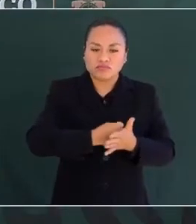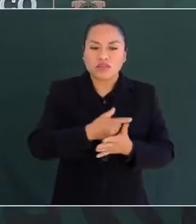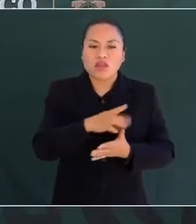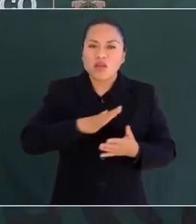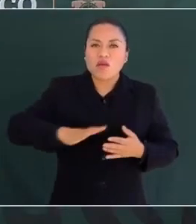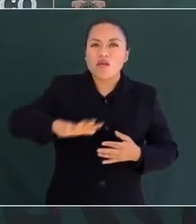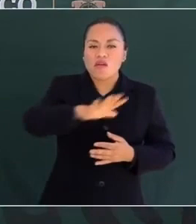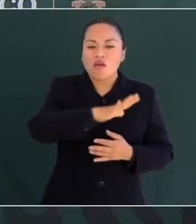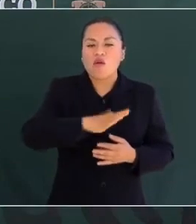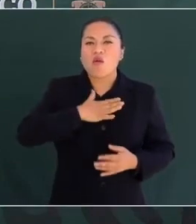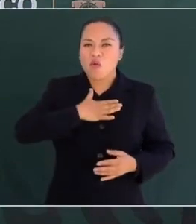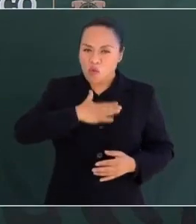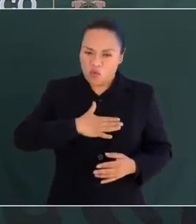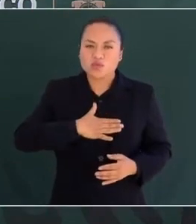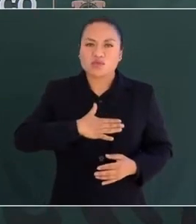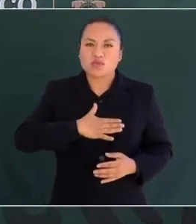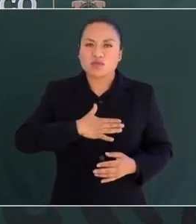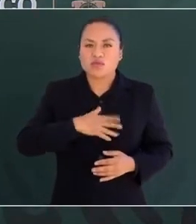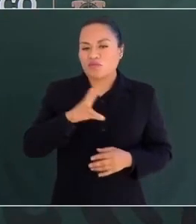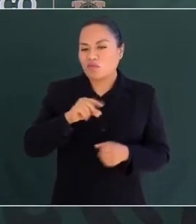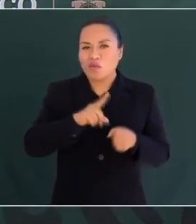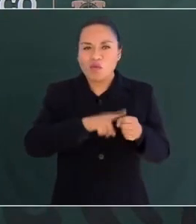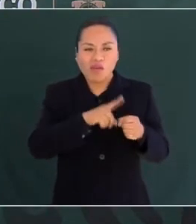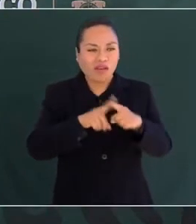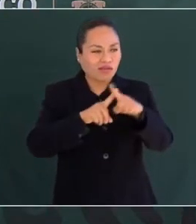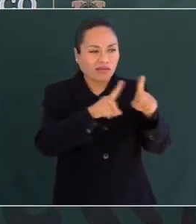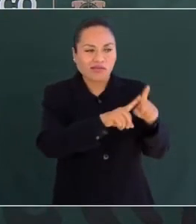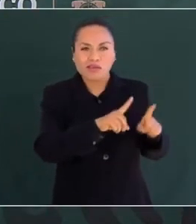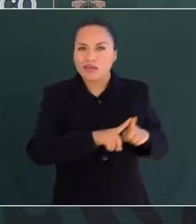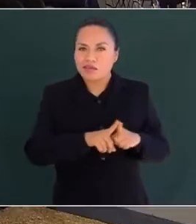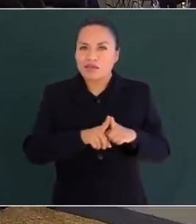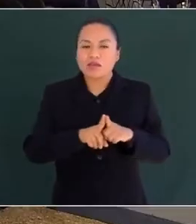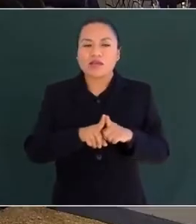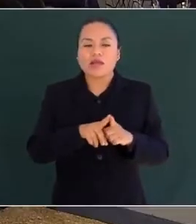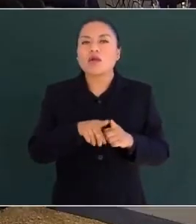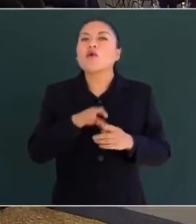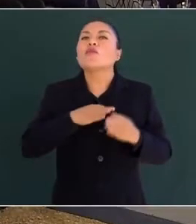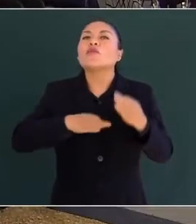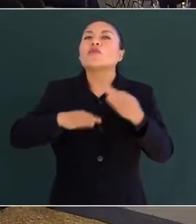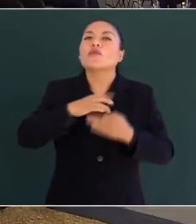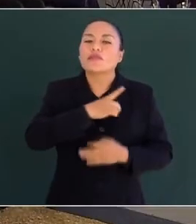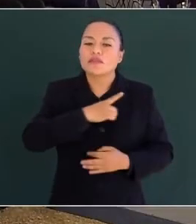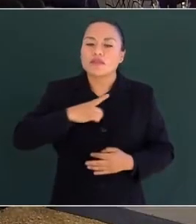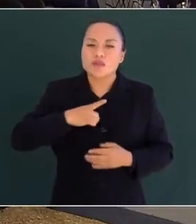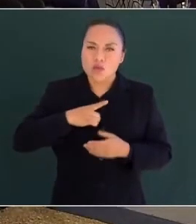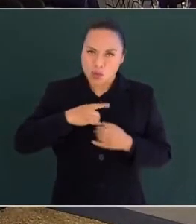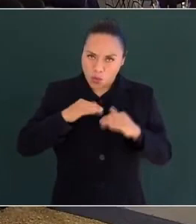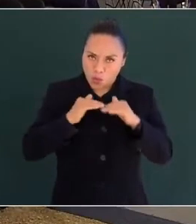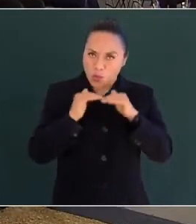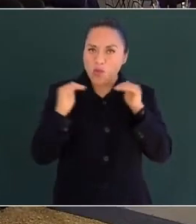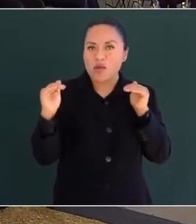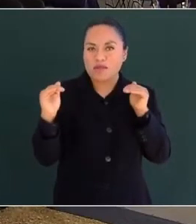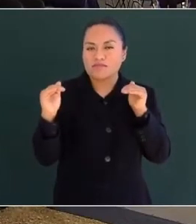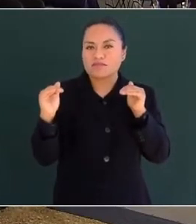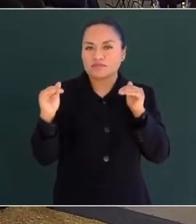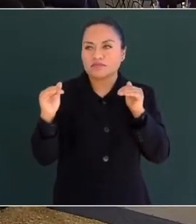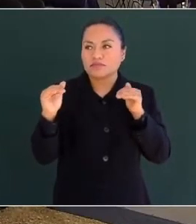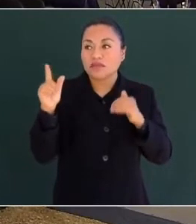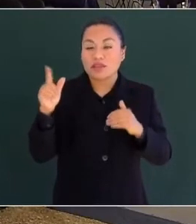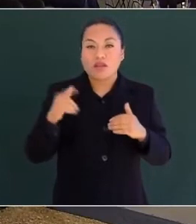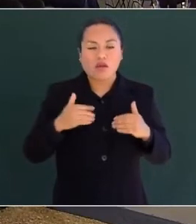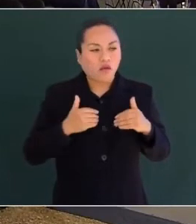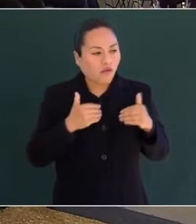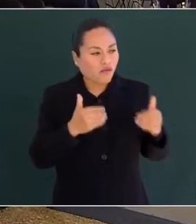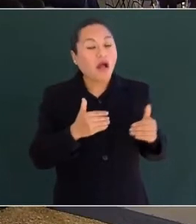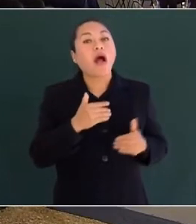sin distinción de razas, donde todos fueran iguales ante la ley. Se ganó la confianza de